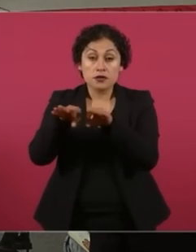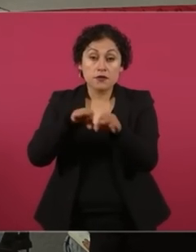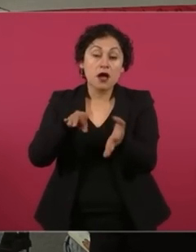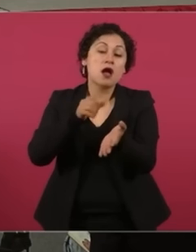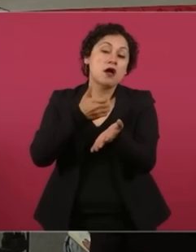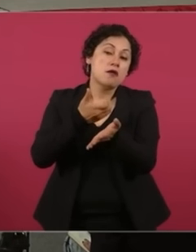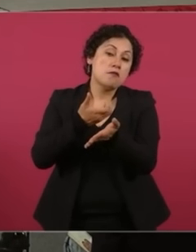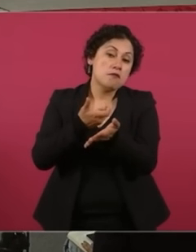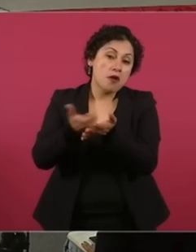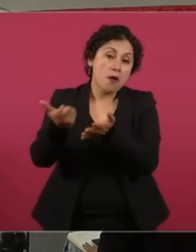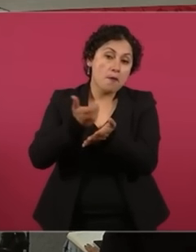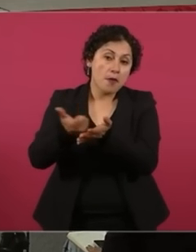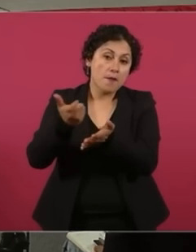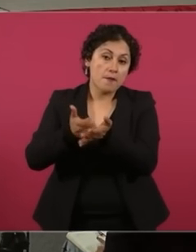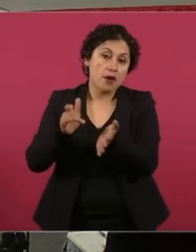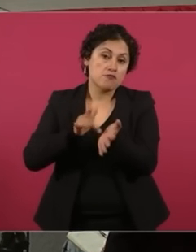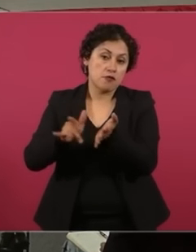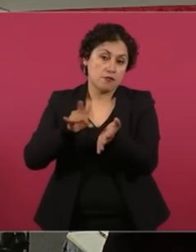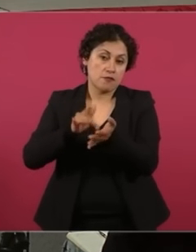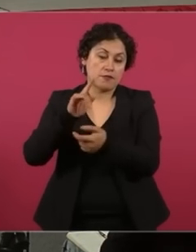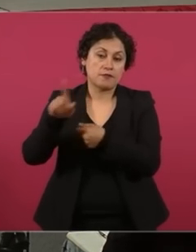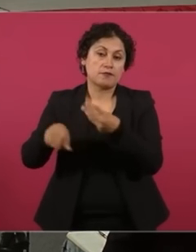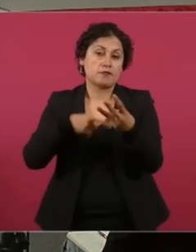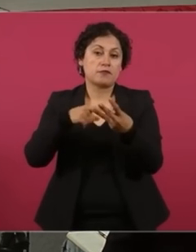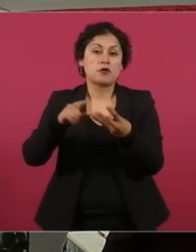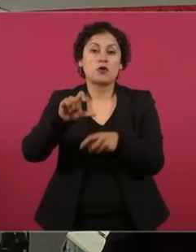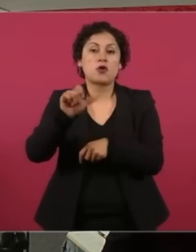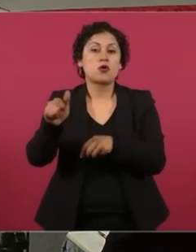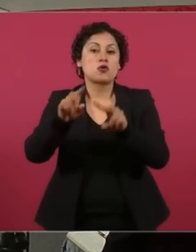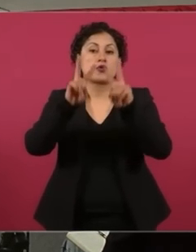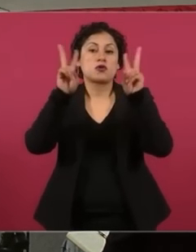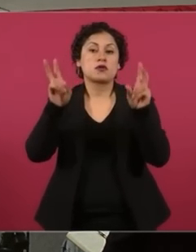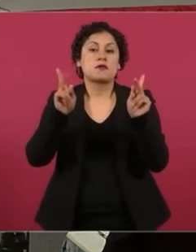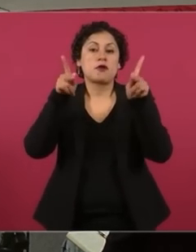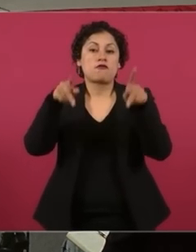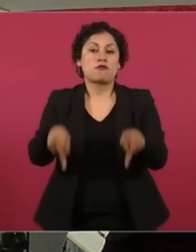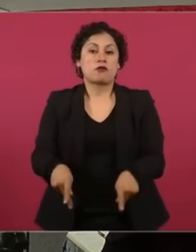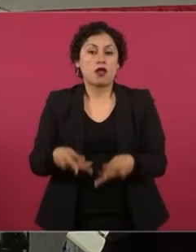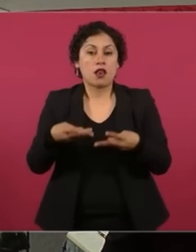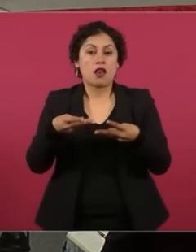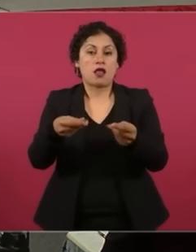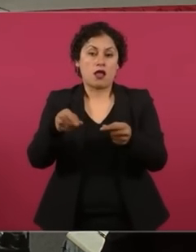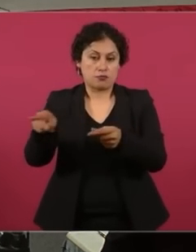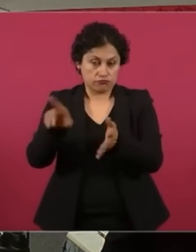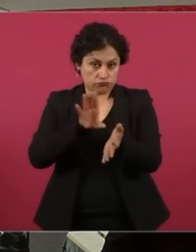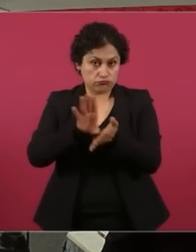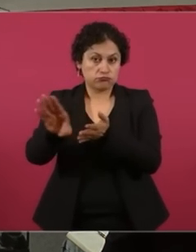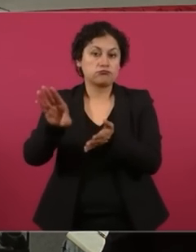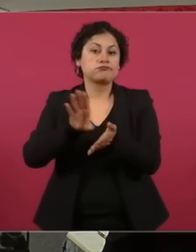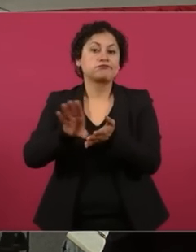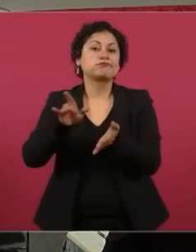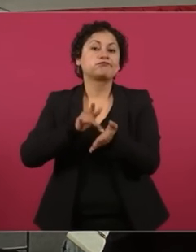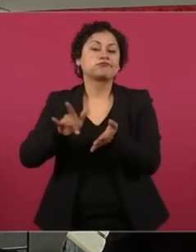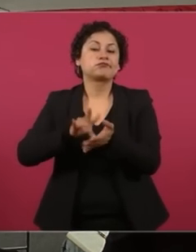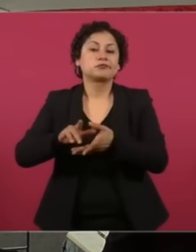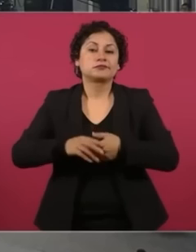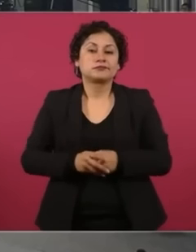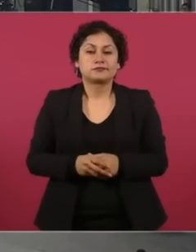pero estamos hablando de un servidor